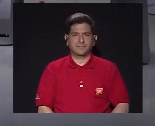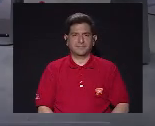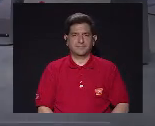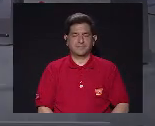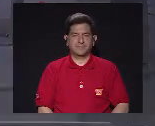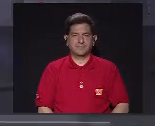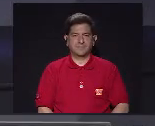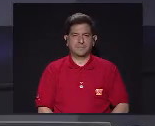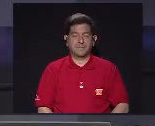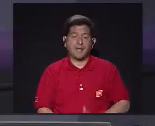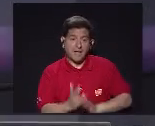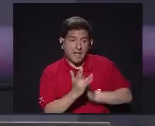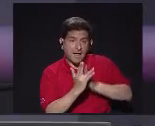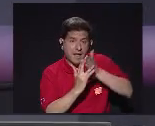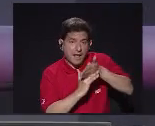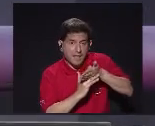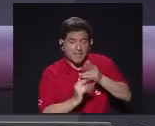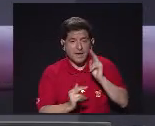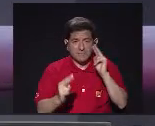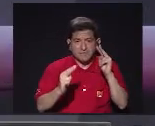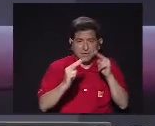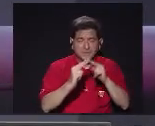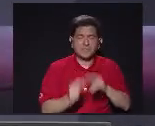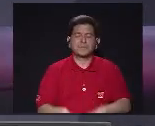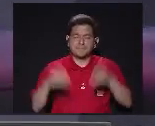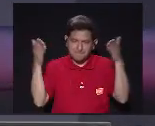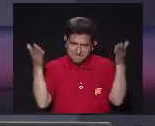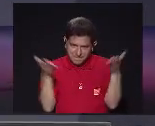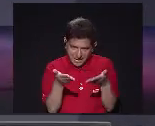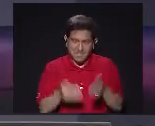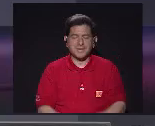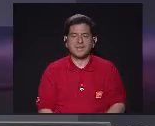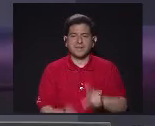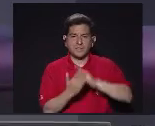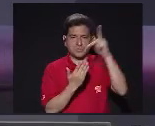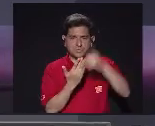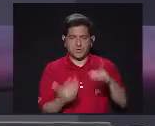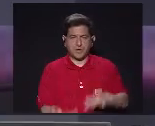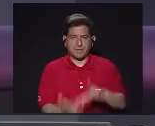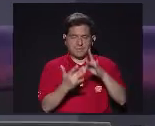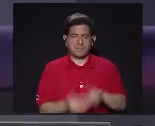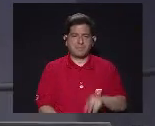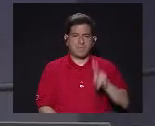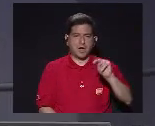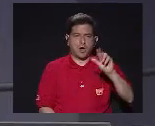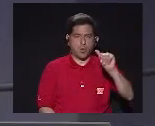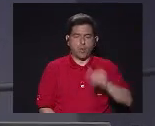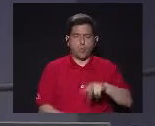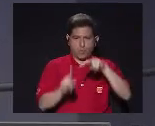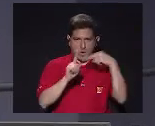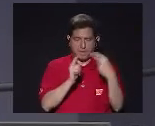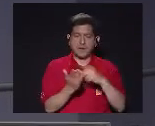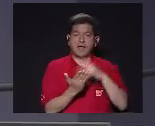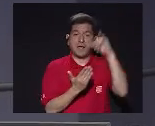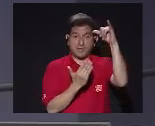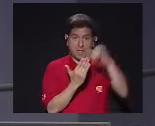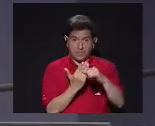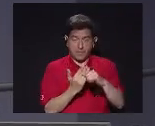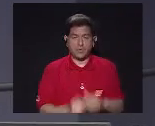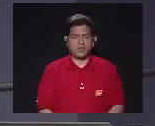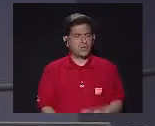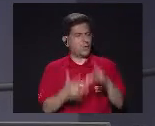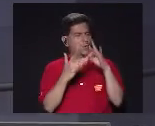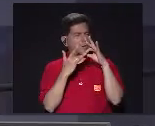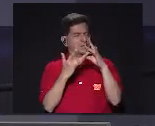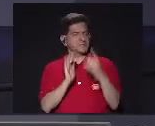Que conoces Hola, tal? Bienvenidos a una edición especial De Una Mirada Dedicada a un proyecto Muy,